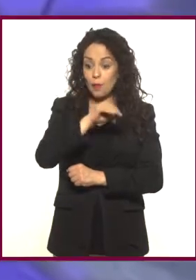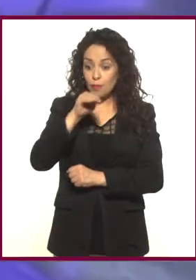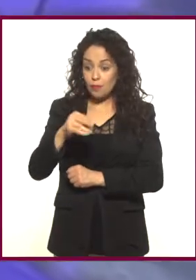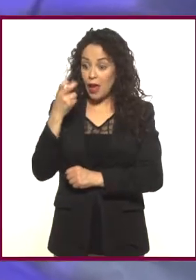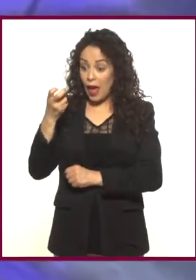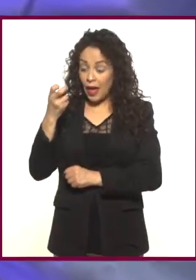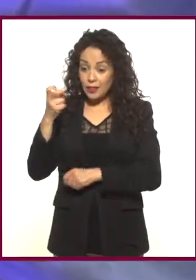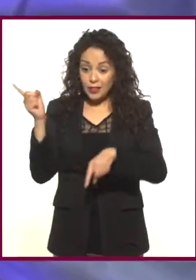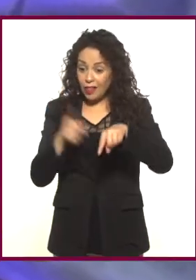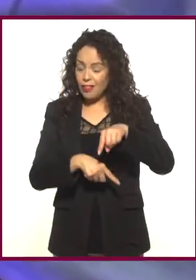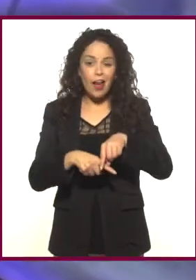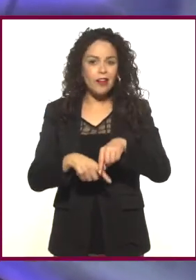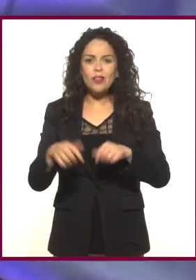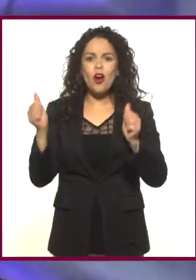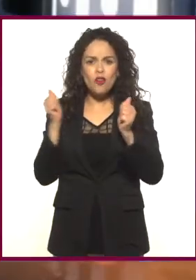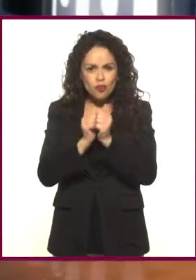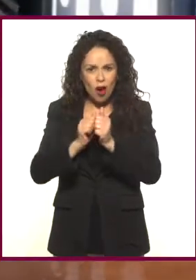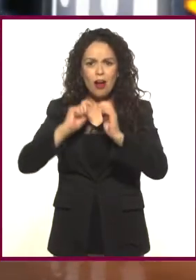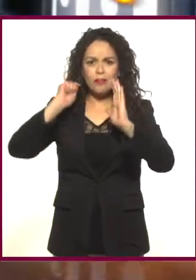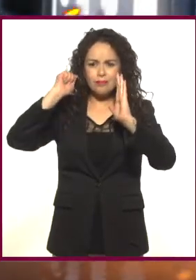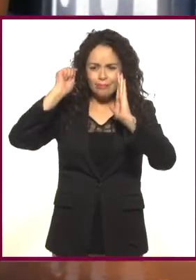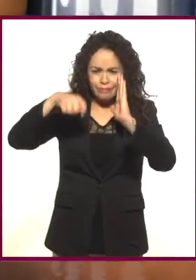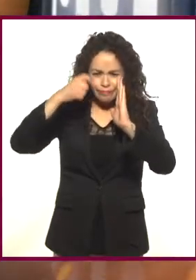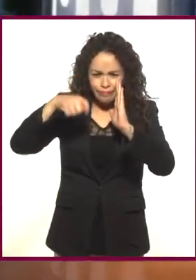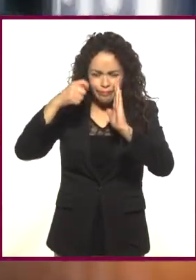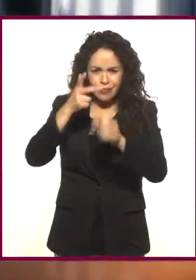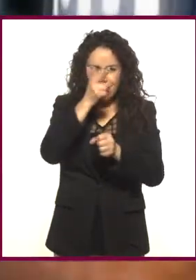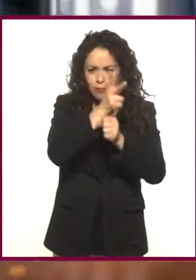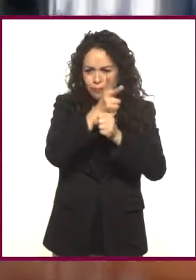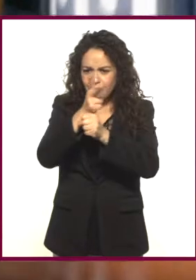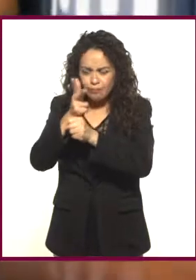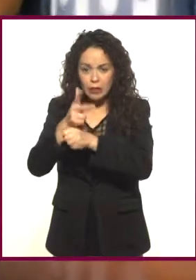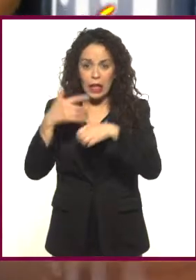Se filmó con cámaras de video de alta definición.